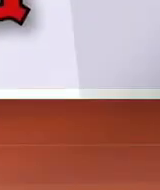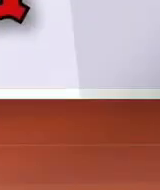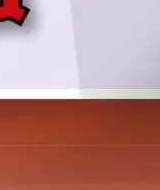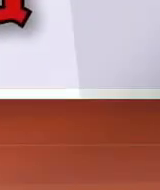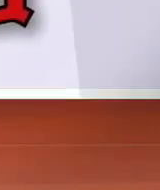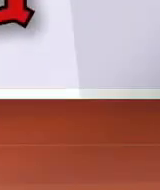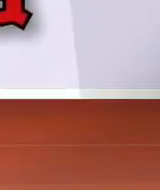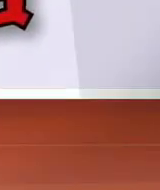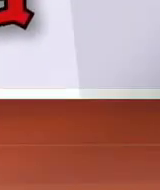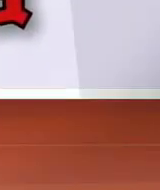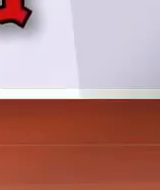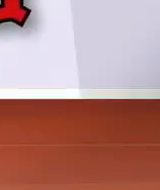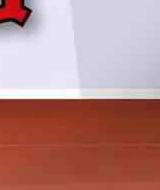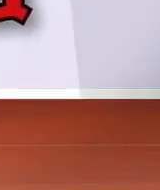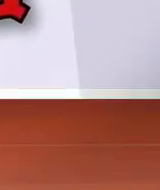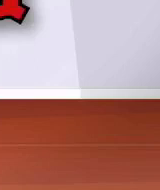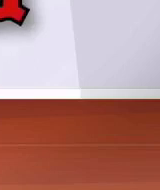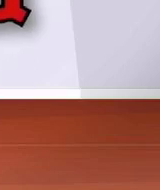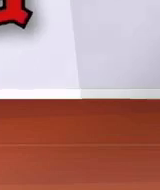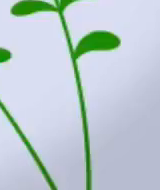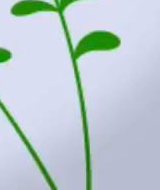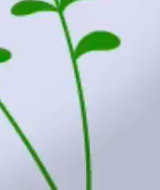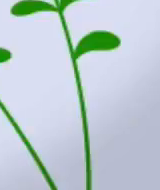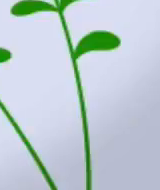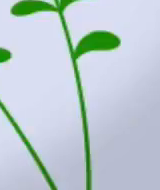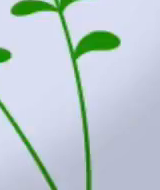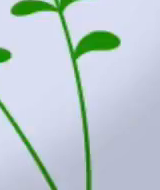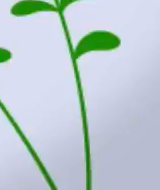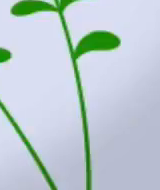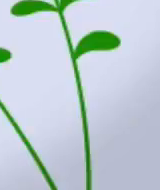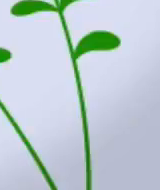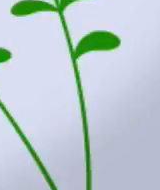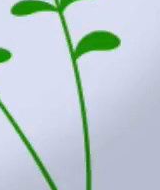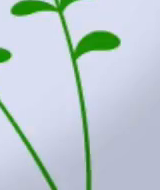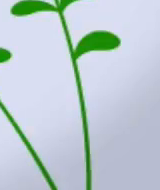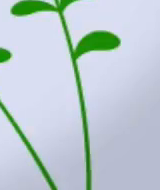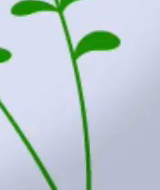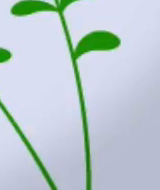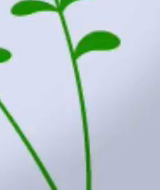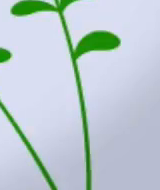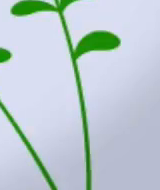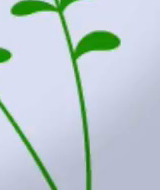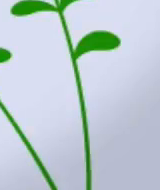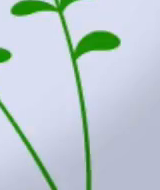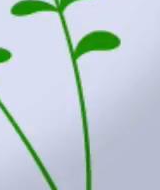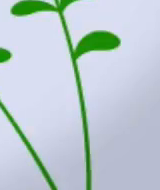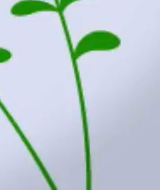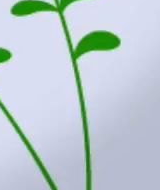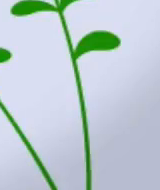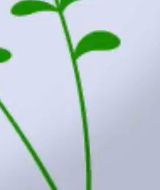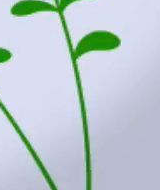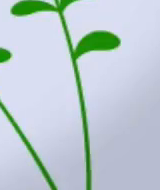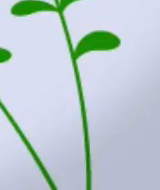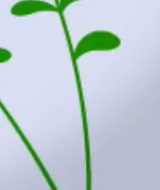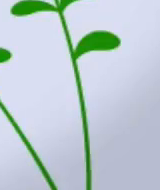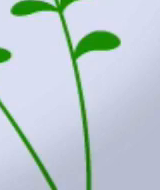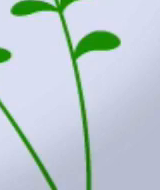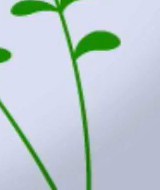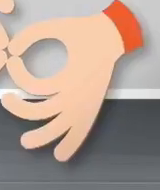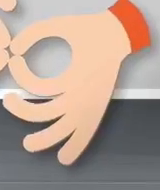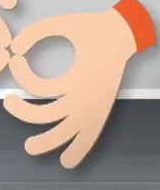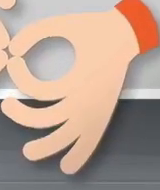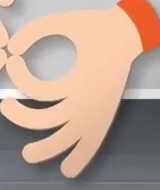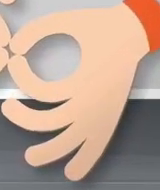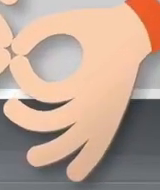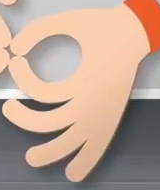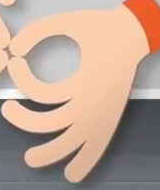de manos, brazos y expresiones faciales, les sirve para comunicarse y expresar sus pensamientos y emociones.